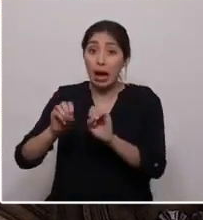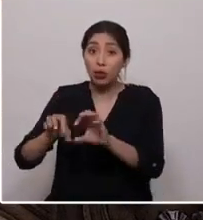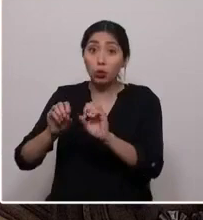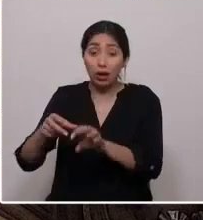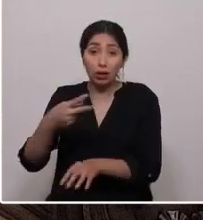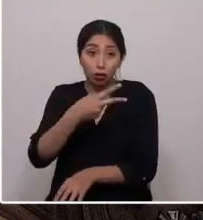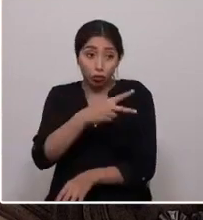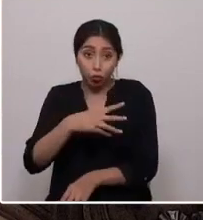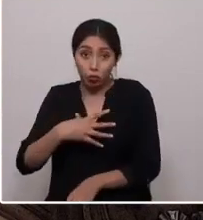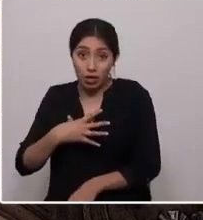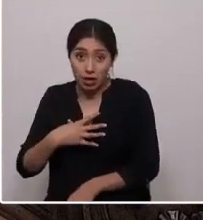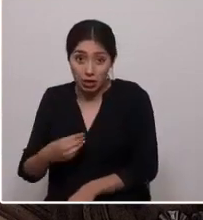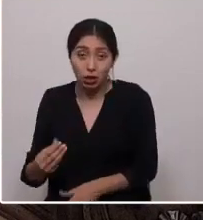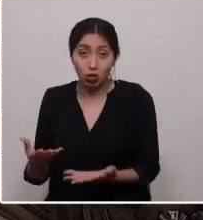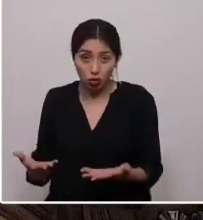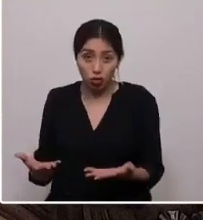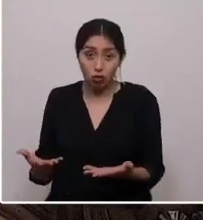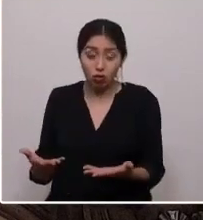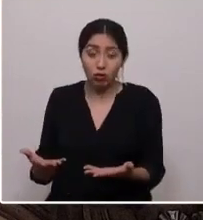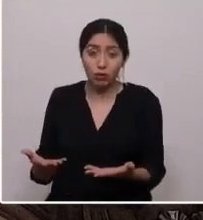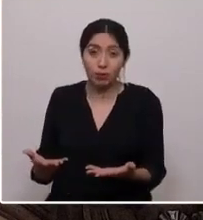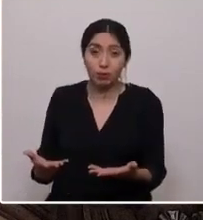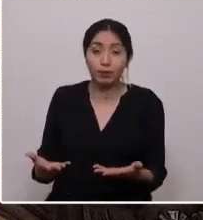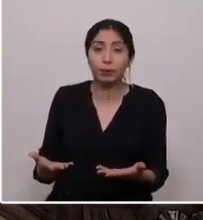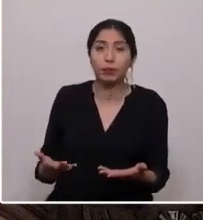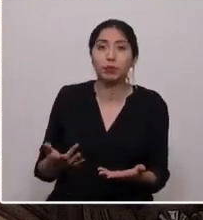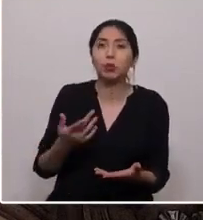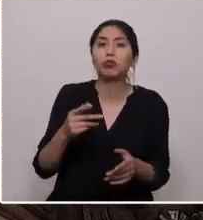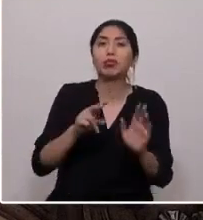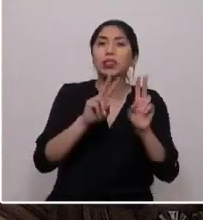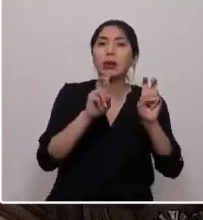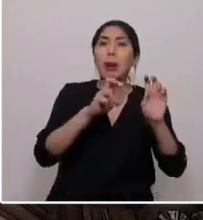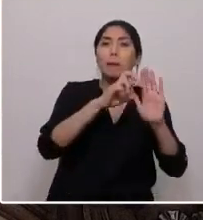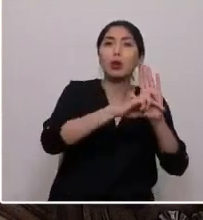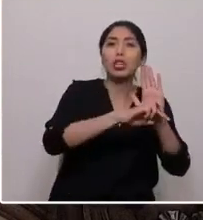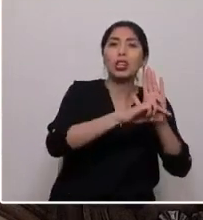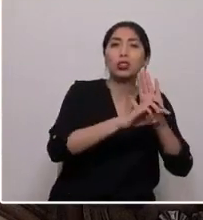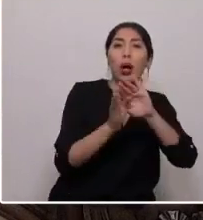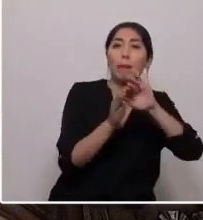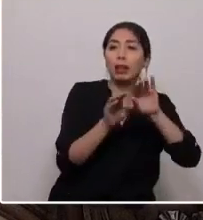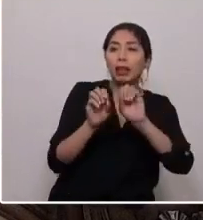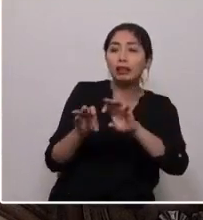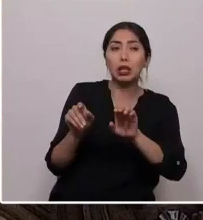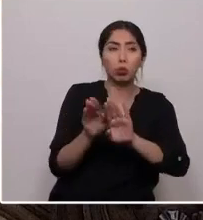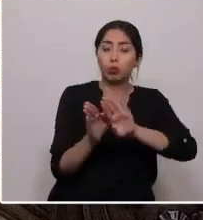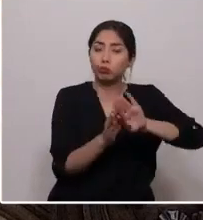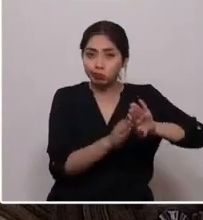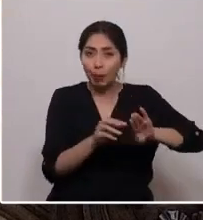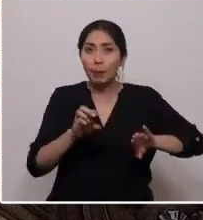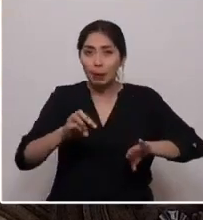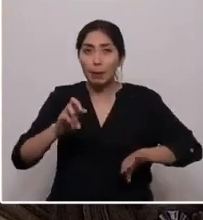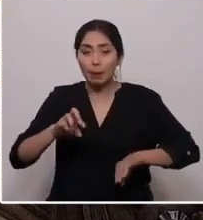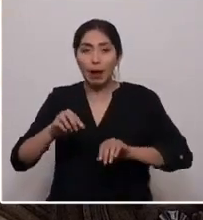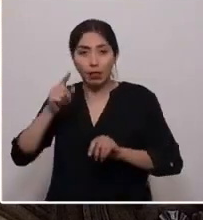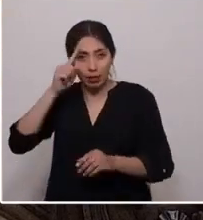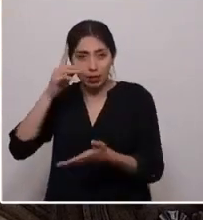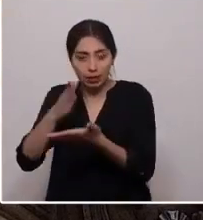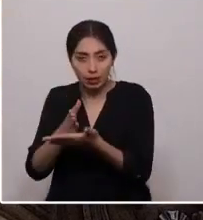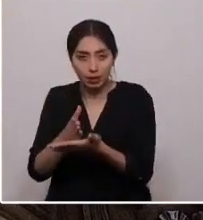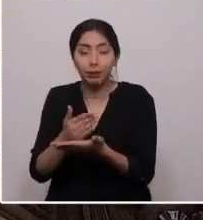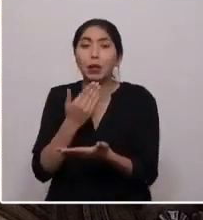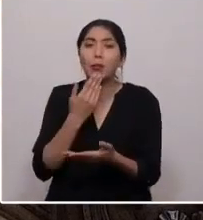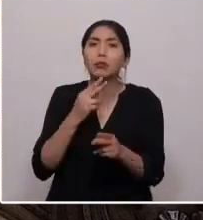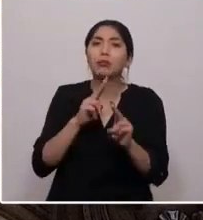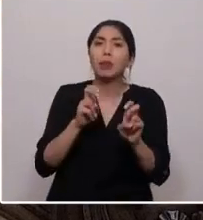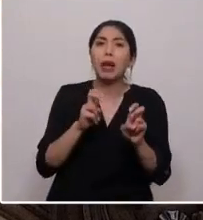proyectos que buscan uniformar el pensamiento. No se entiende sin un Estado de derecho que haga frente a la delincuencia y la